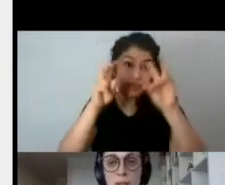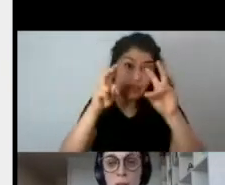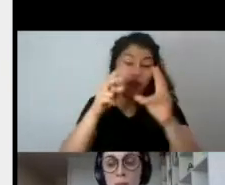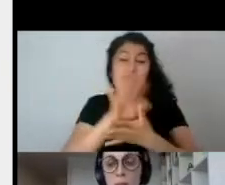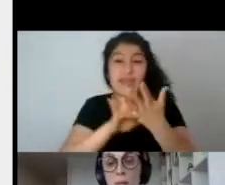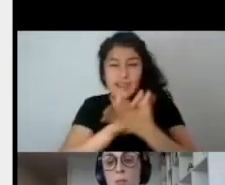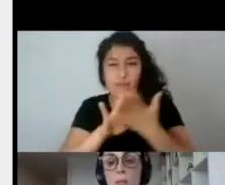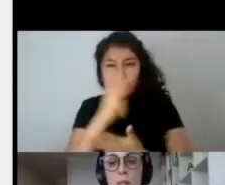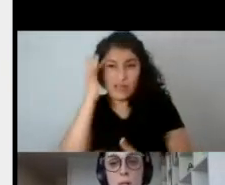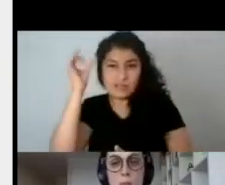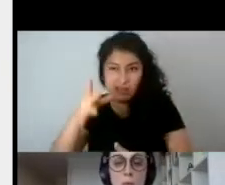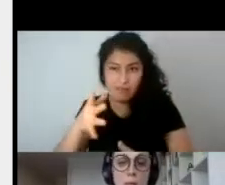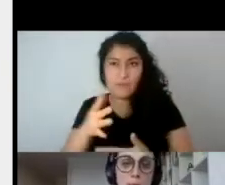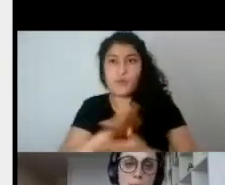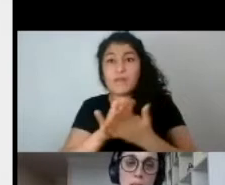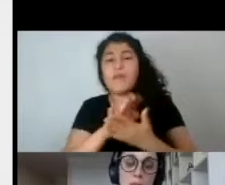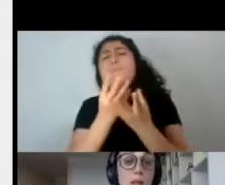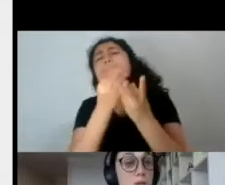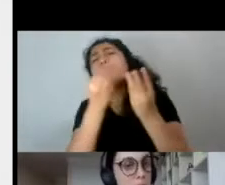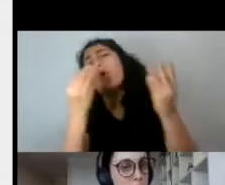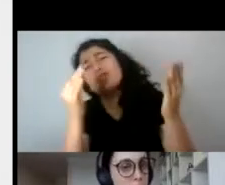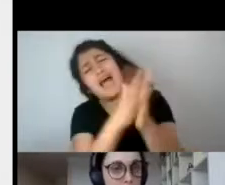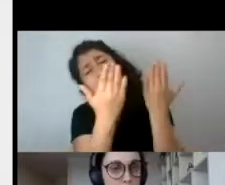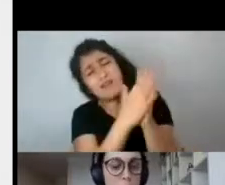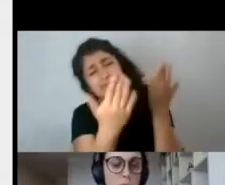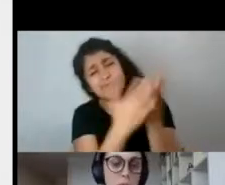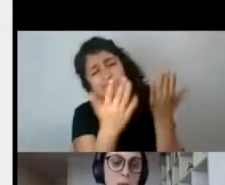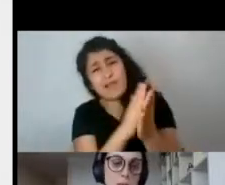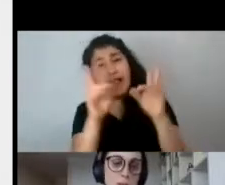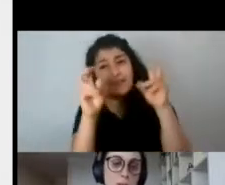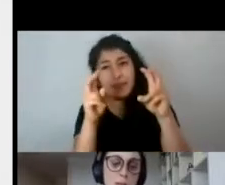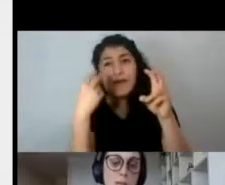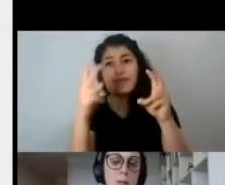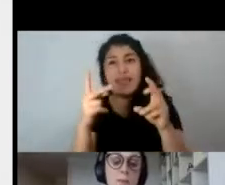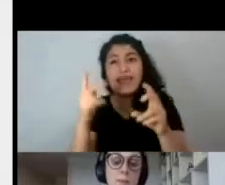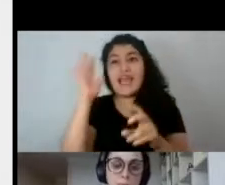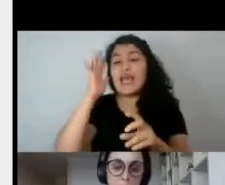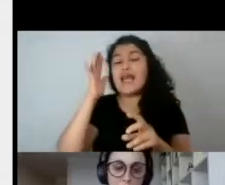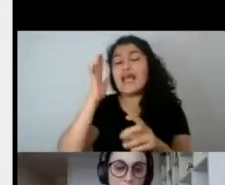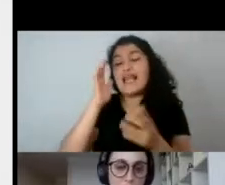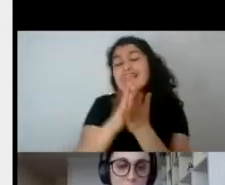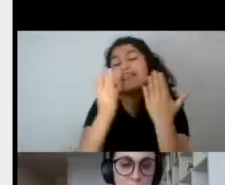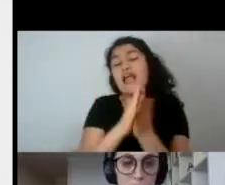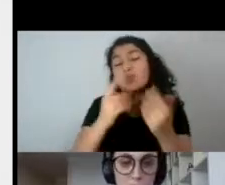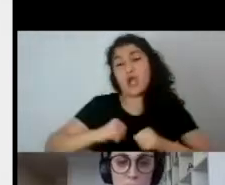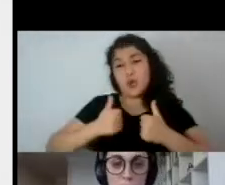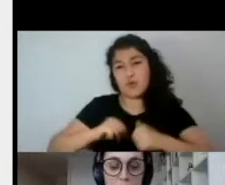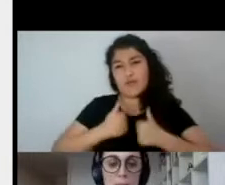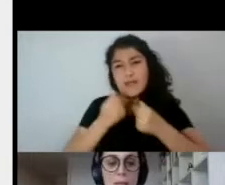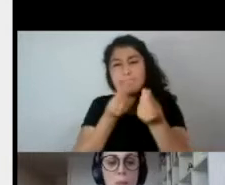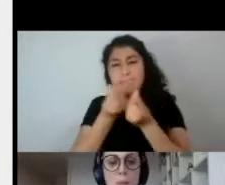se habrán dado cuenta de que hay mucha literatura juvenil que está dialogando con el imaginario de los cuentos de hadas. Entonces, en ese sentido,